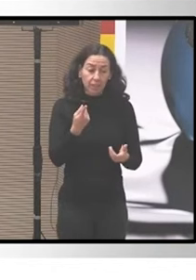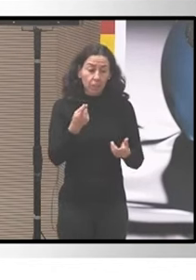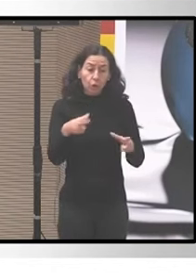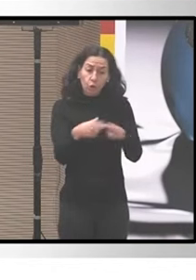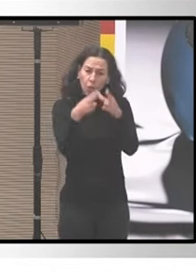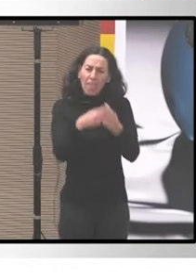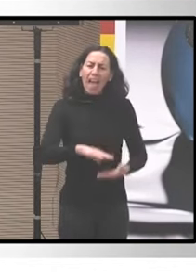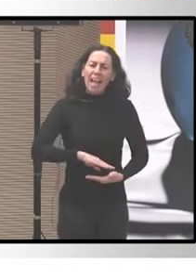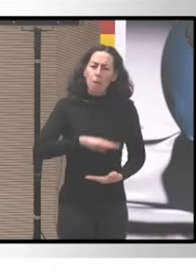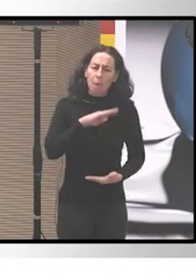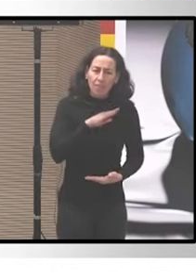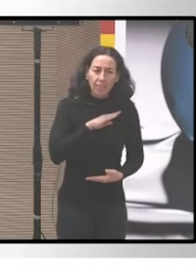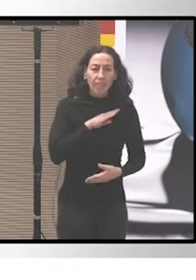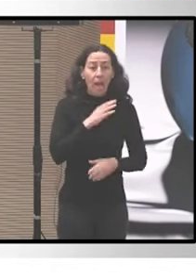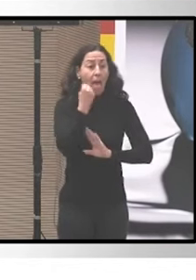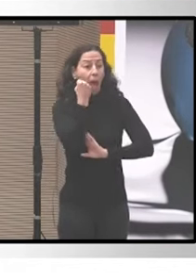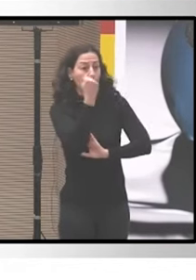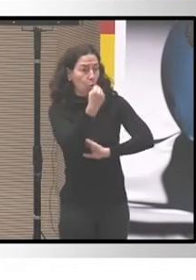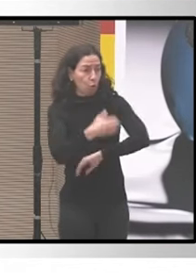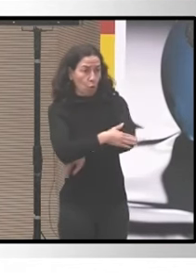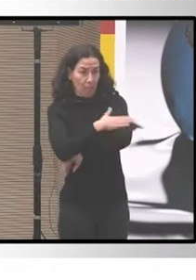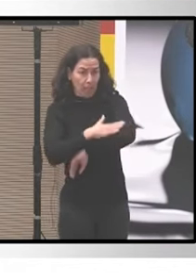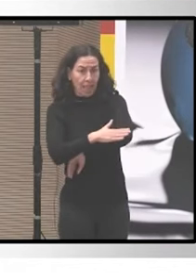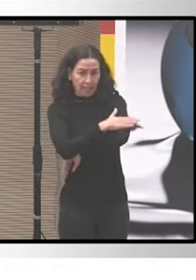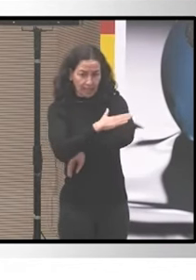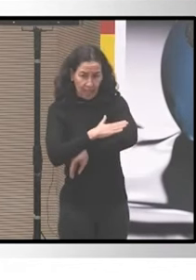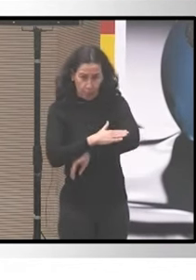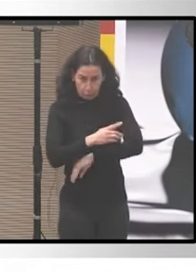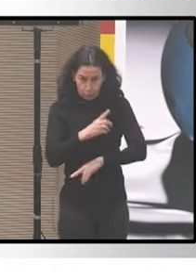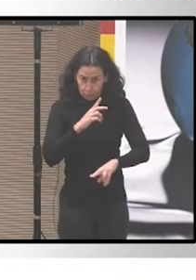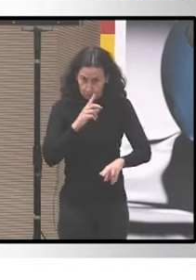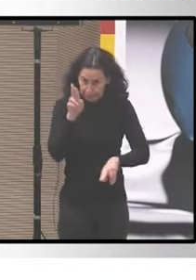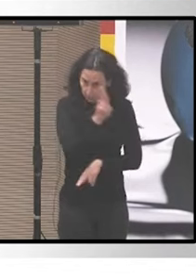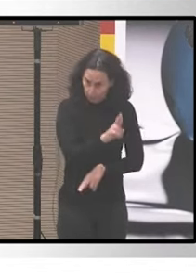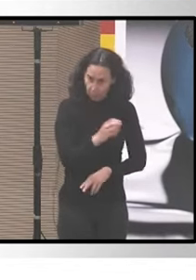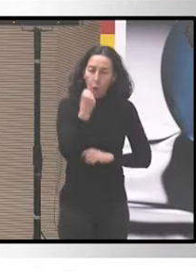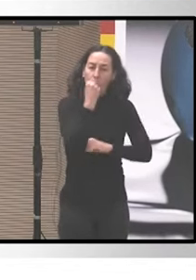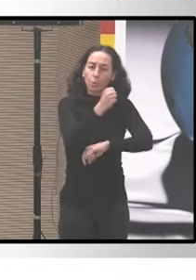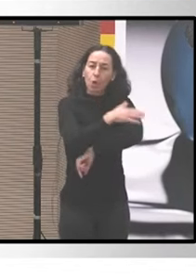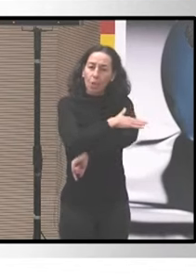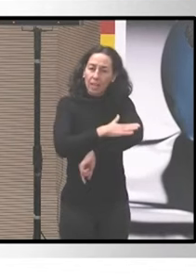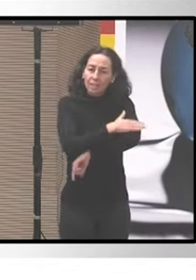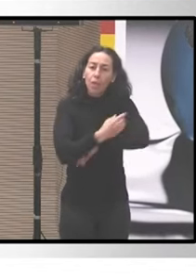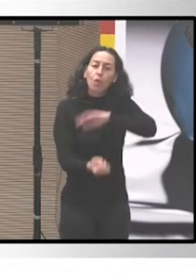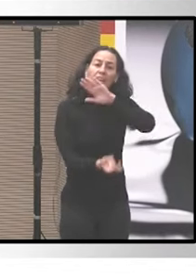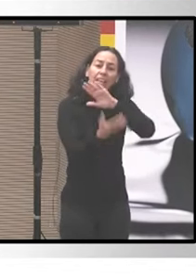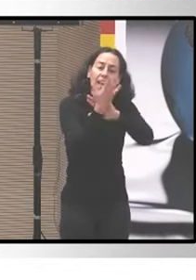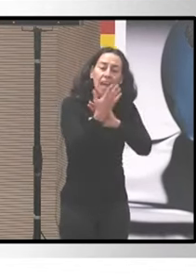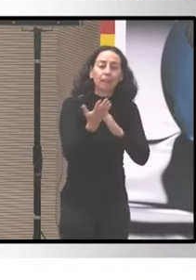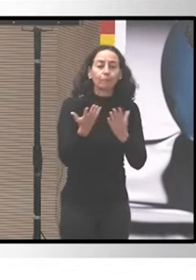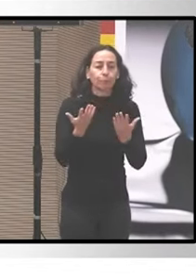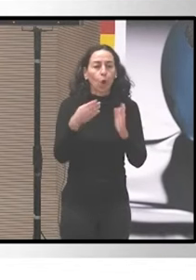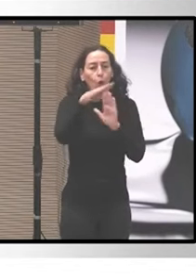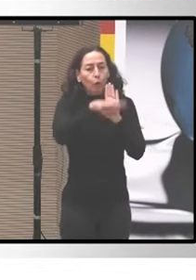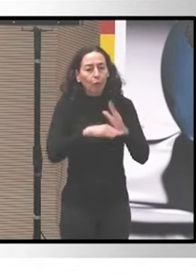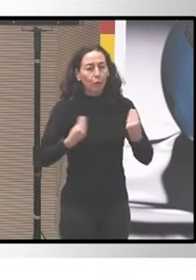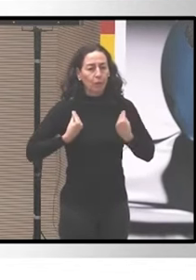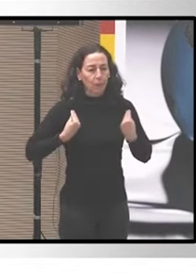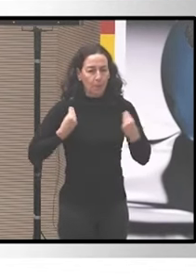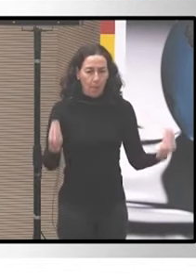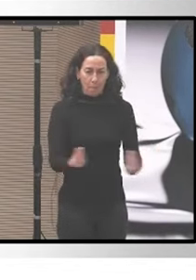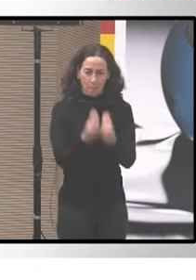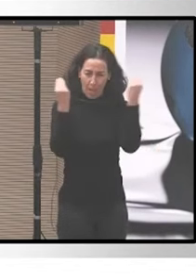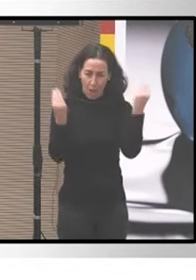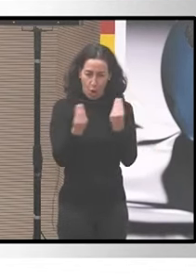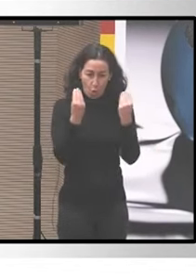apoyada por el estado y aquí digo por el estado de crear mejores condiciones de vida para la población a